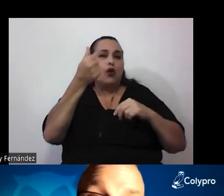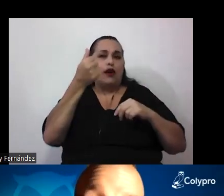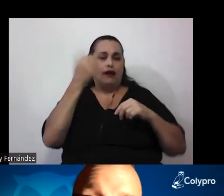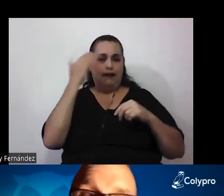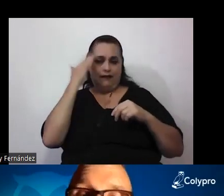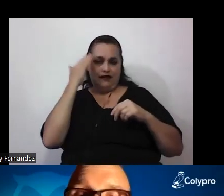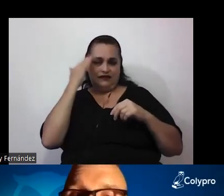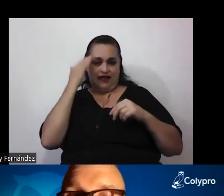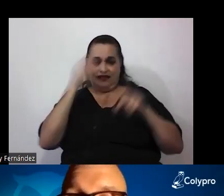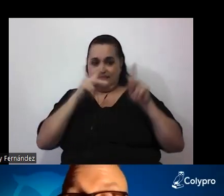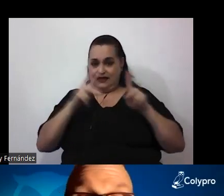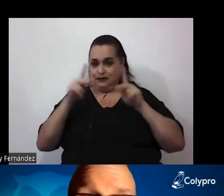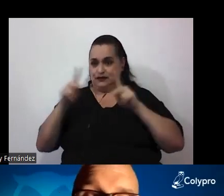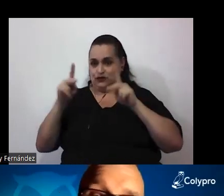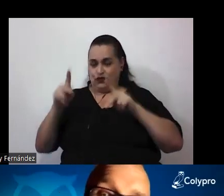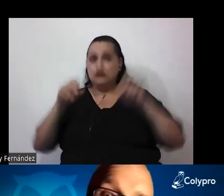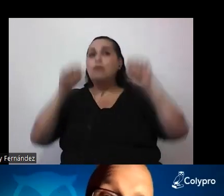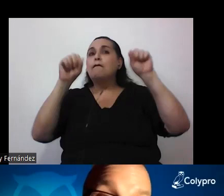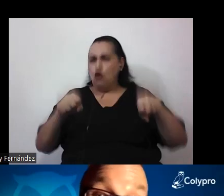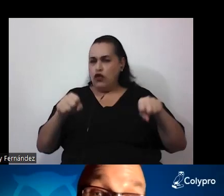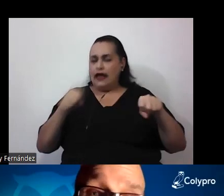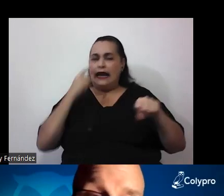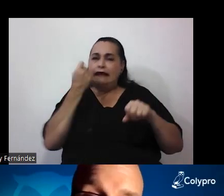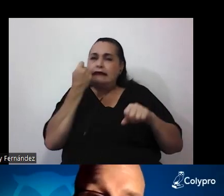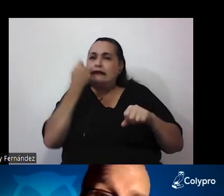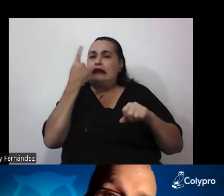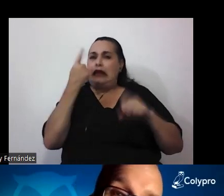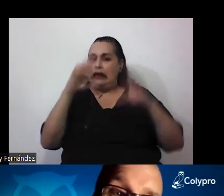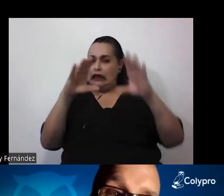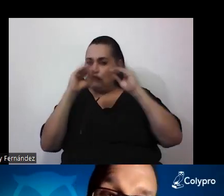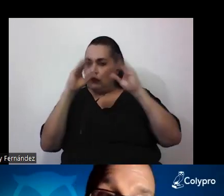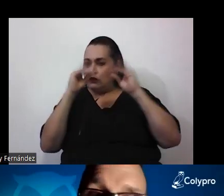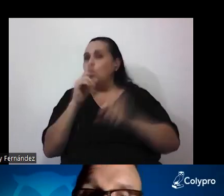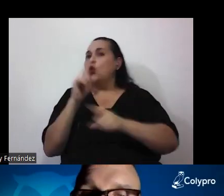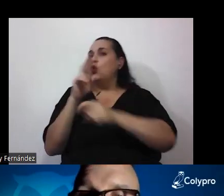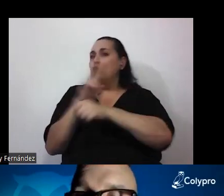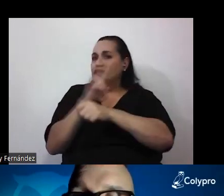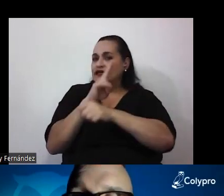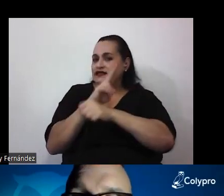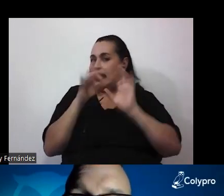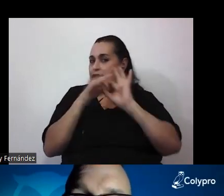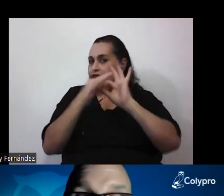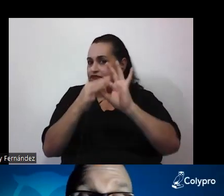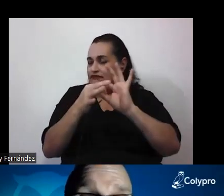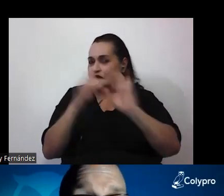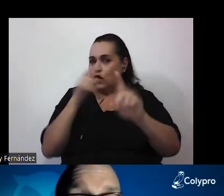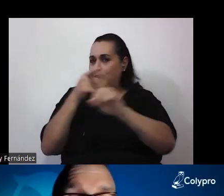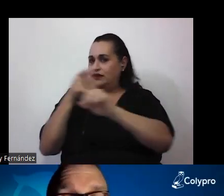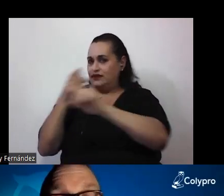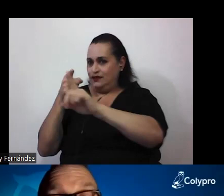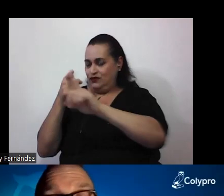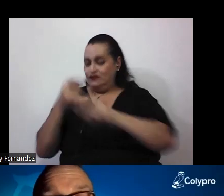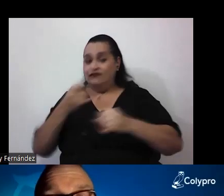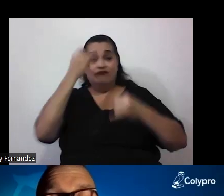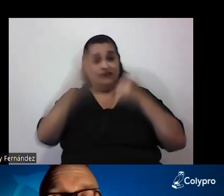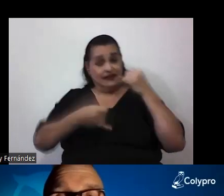personas para poder decodificar esa información y utilizarla de acuerdo con sus fines. Y finalmente estamos